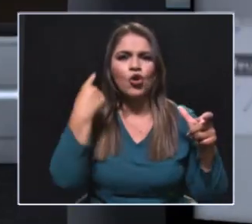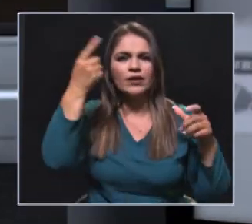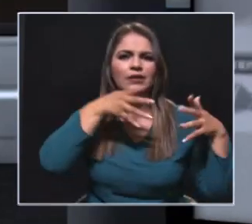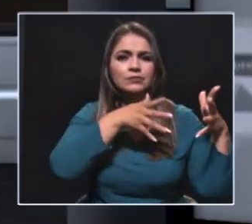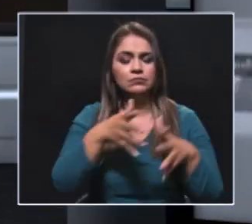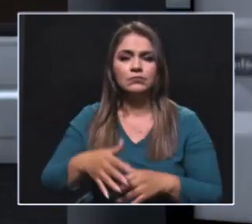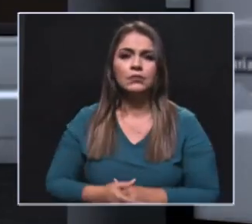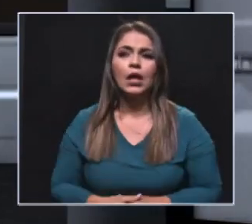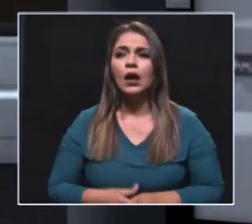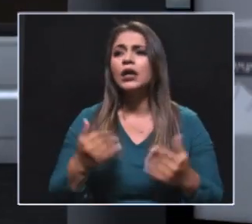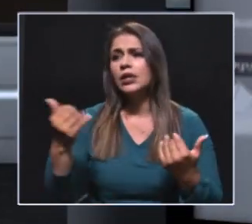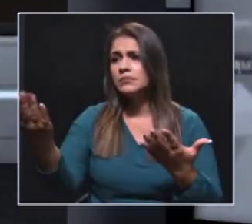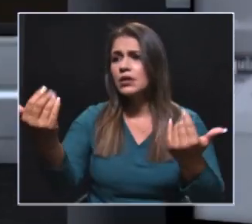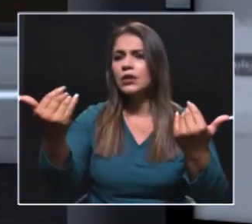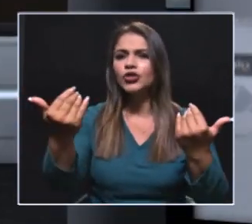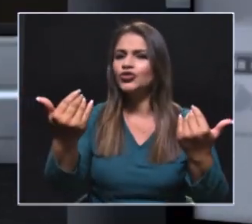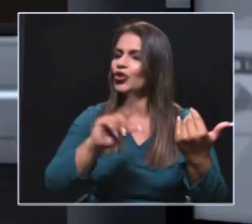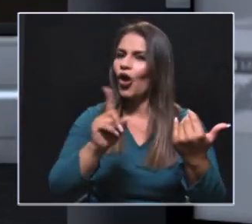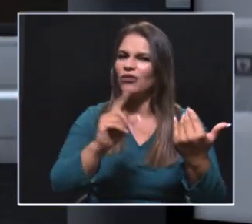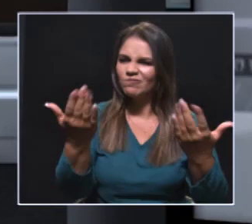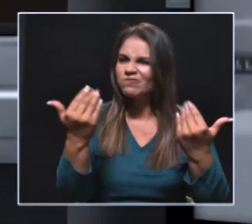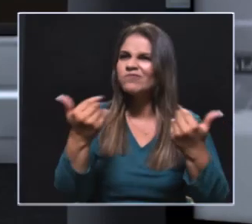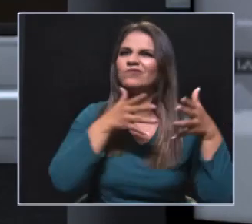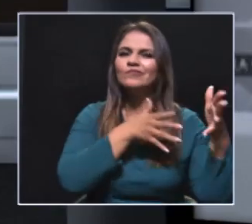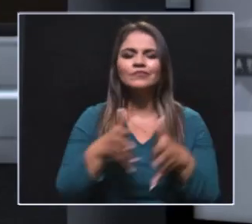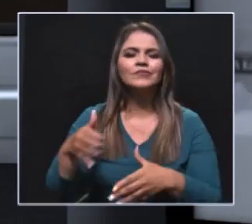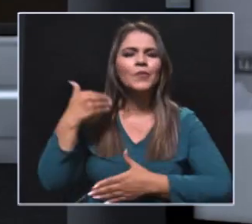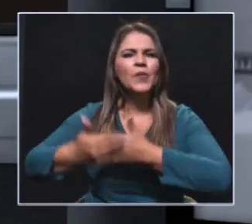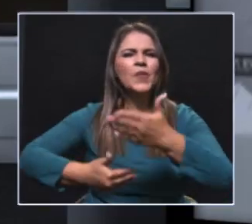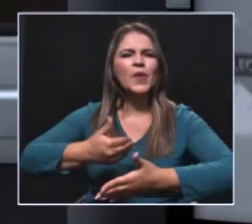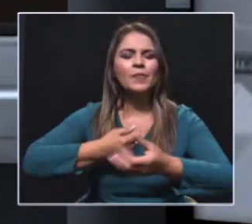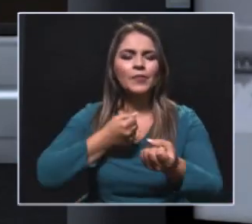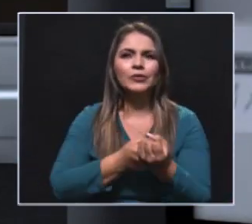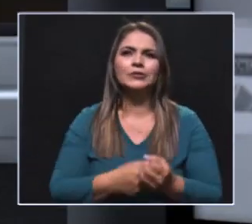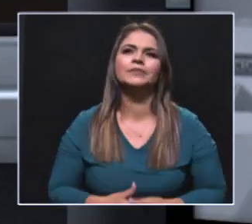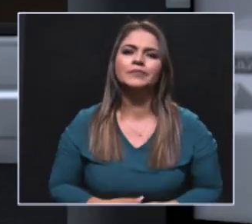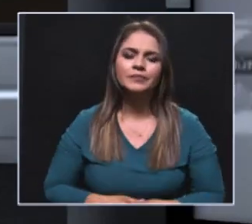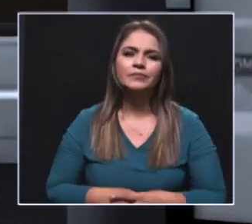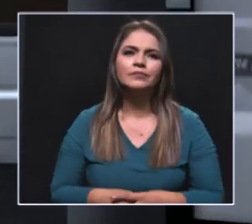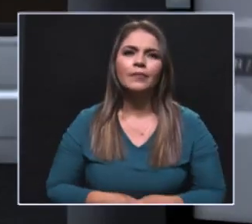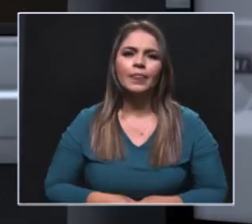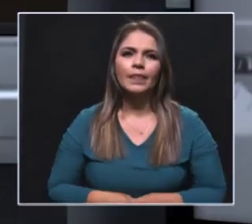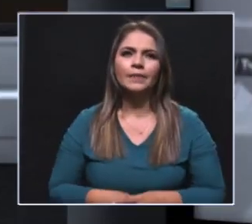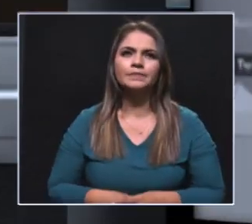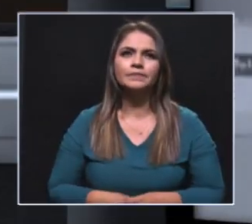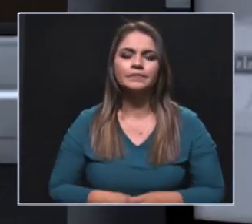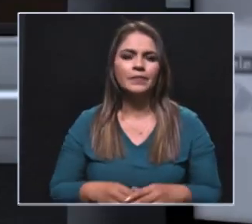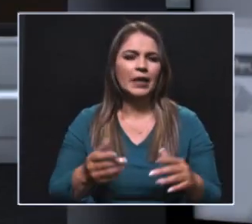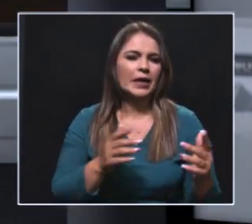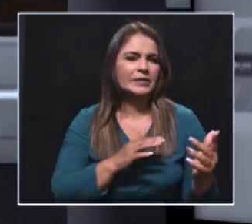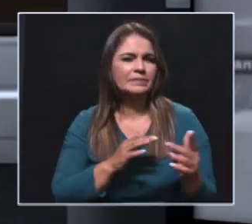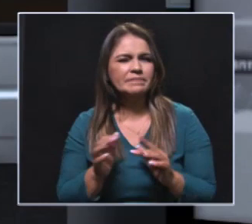espontáneamente resuelvan hacerlo, sino que ha querido formarlas y acompañarlas en el proceso. Antes de entrar en más detalles, Calomario,